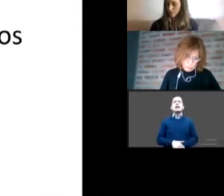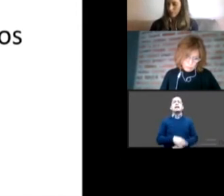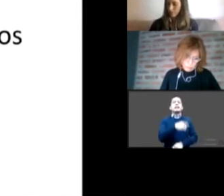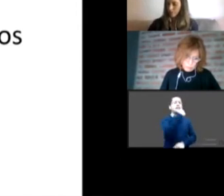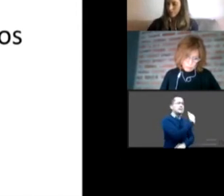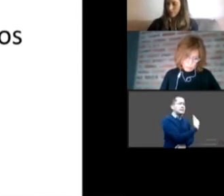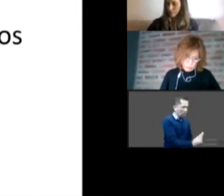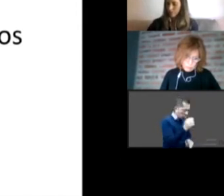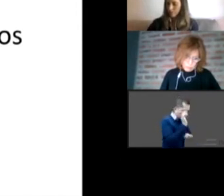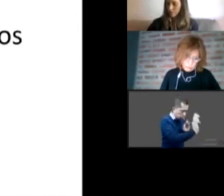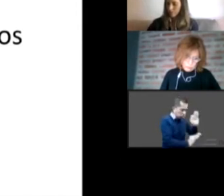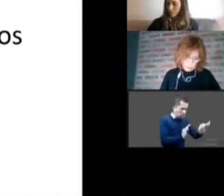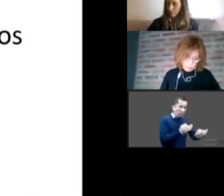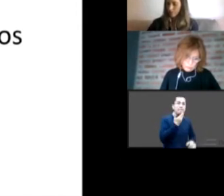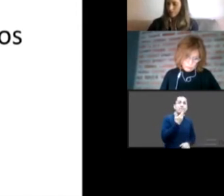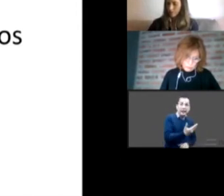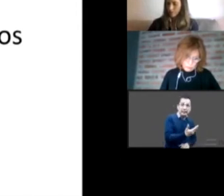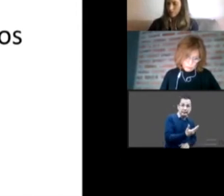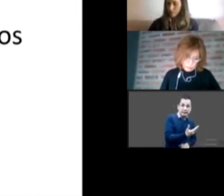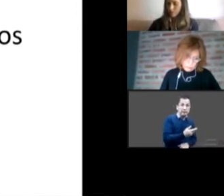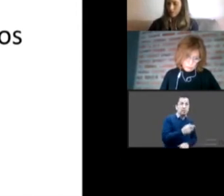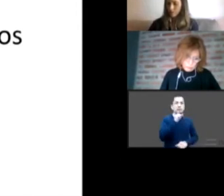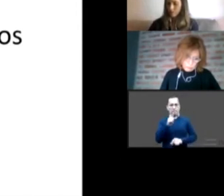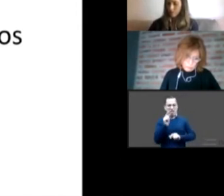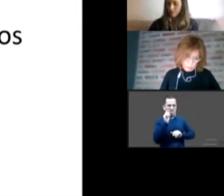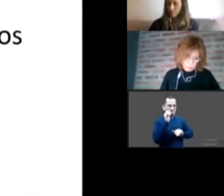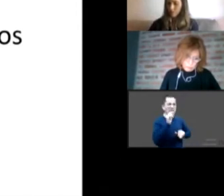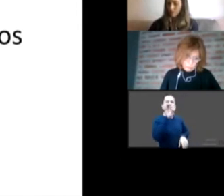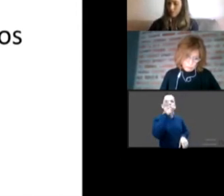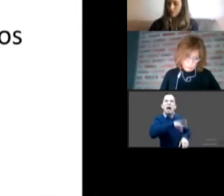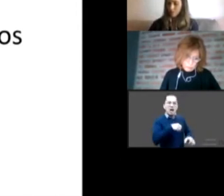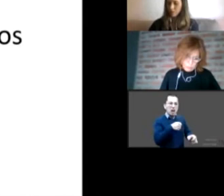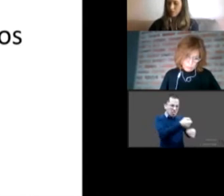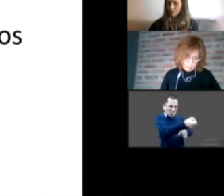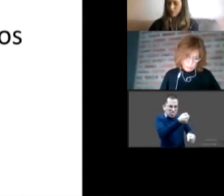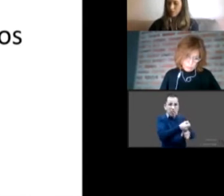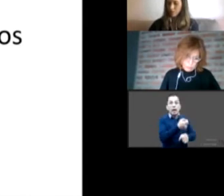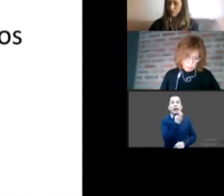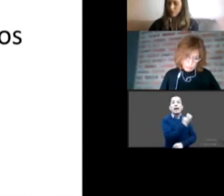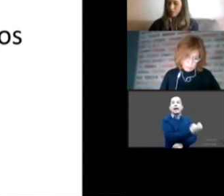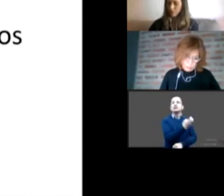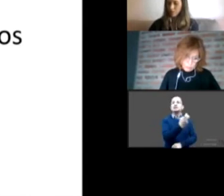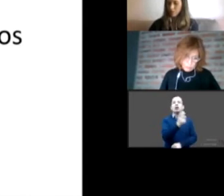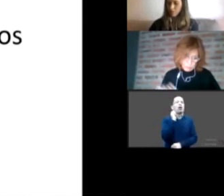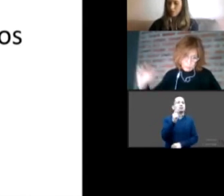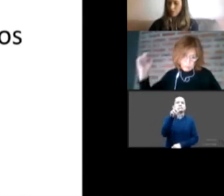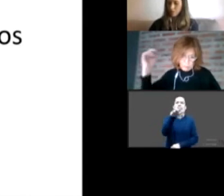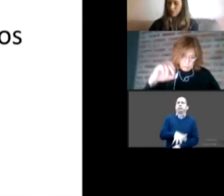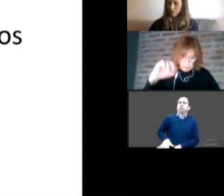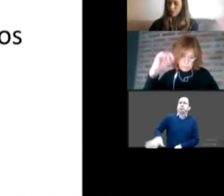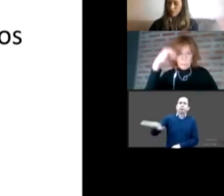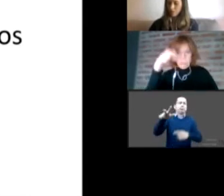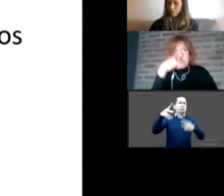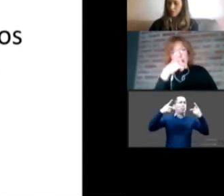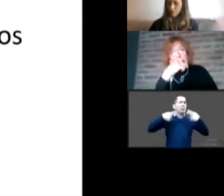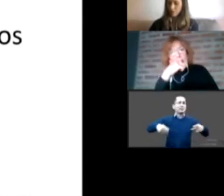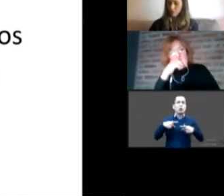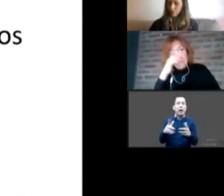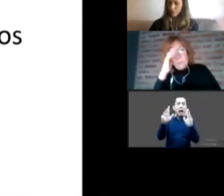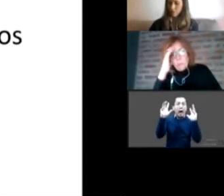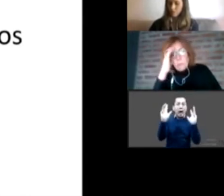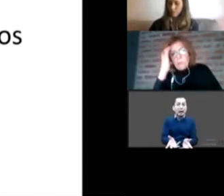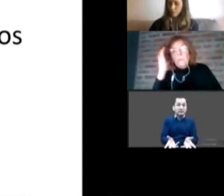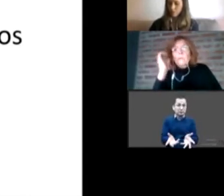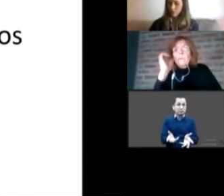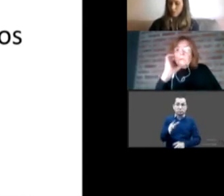social. Y yo insisto, por lo tanto, es una producción colectiva. Todos tenemos algo que